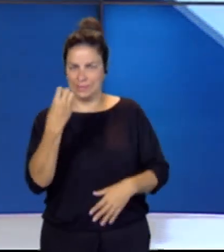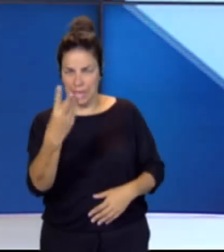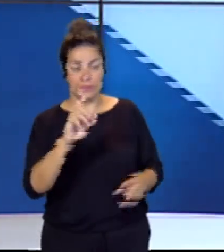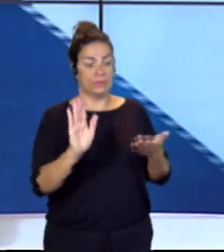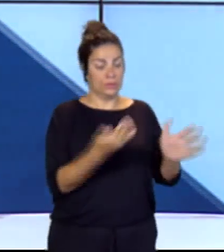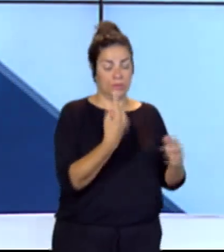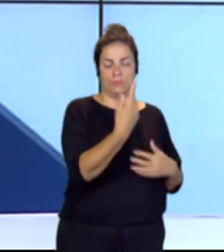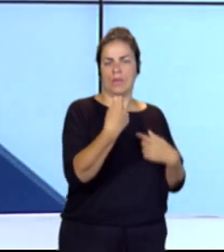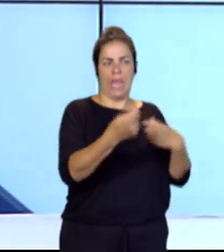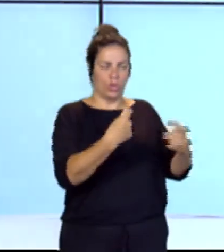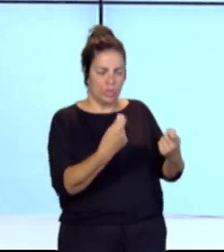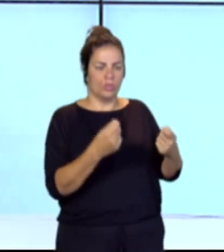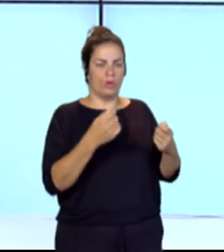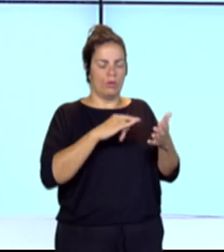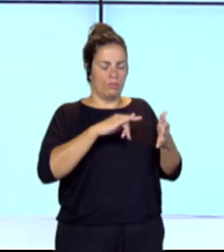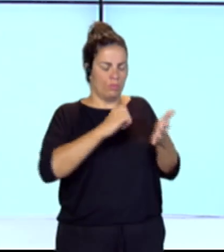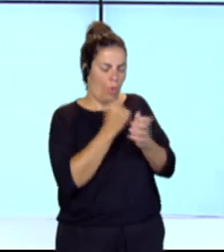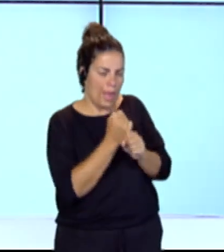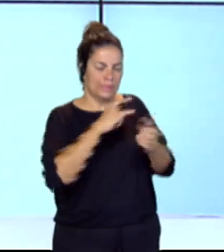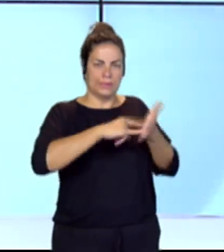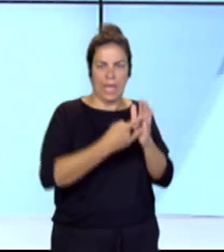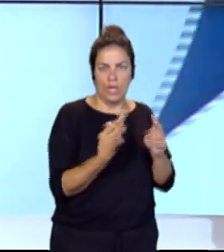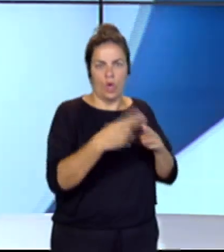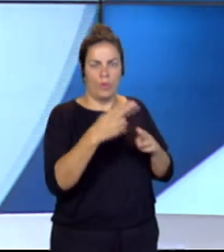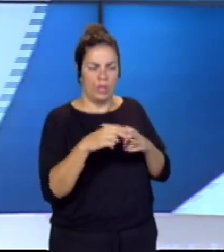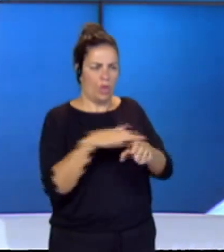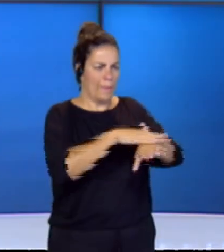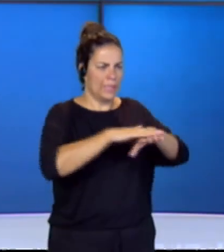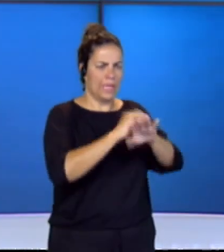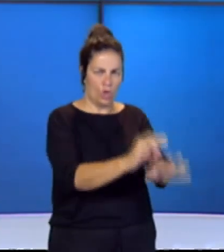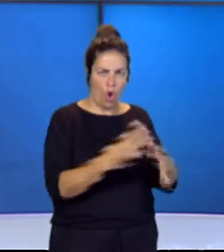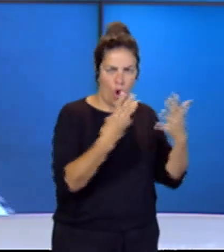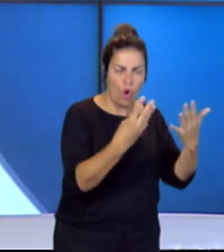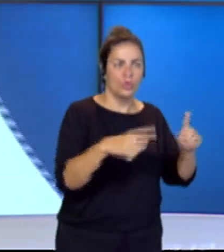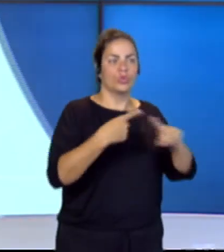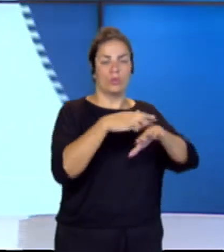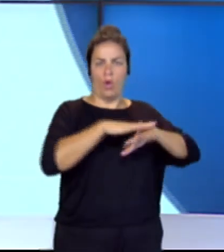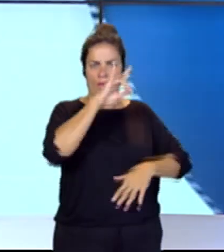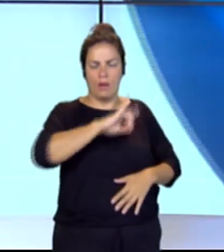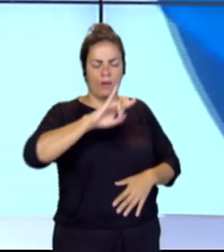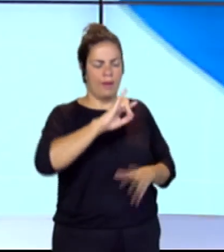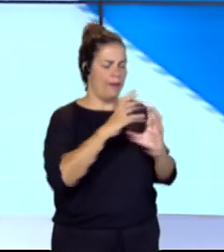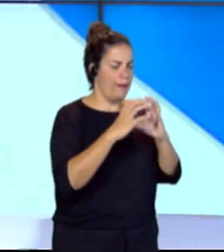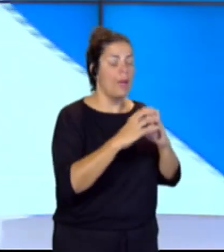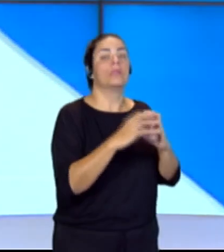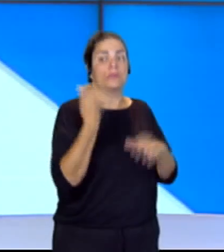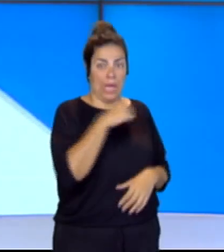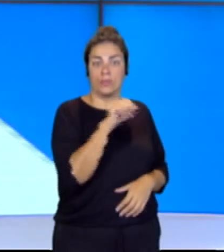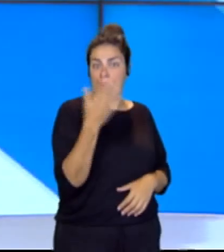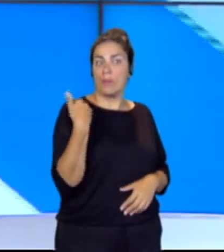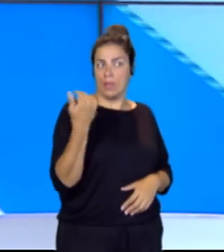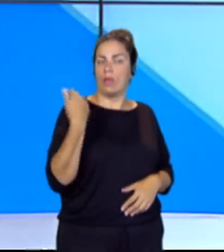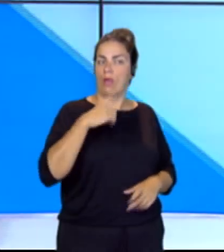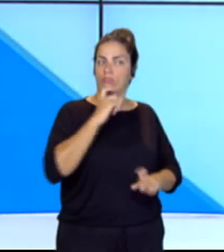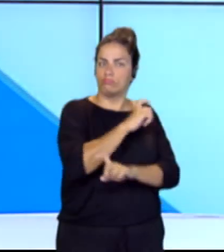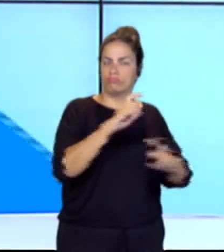negociación de trabajo técnico, de trabajo político, con ocho ministerios, con el gobierno de Canarias. Y sí, se anunciaba la semana pasada